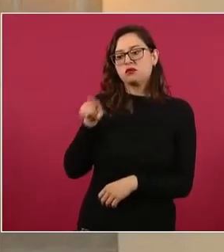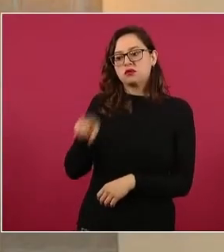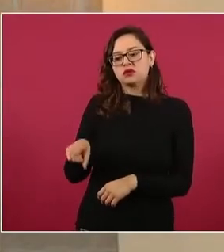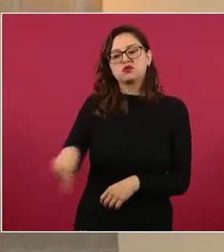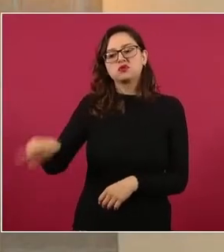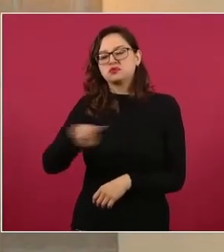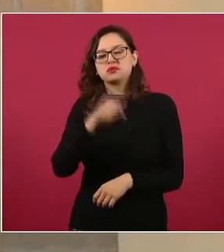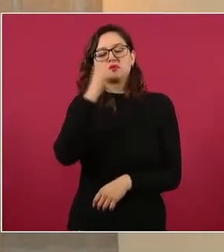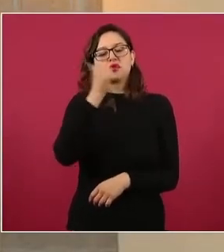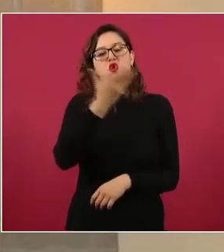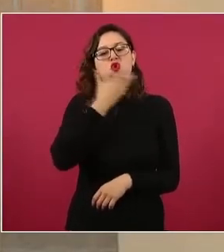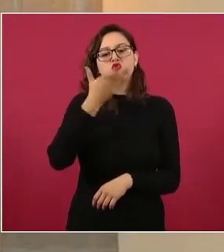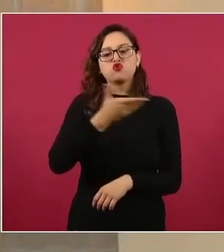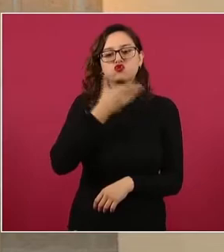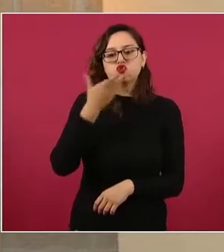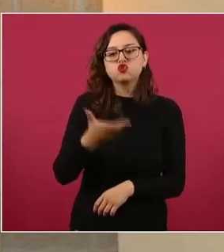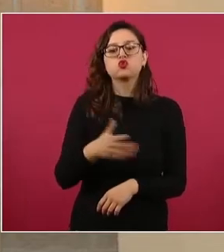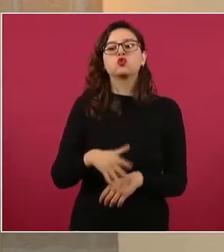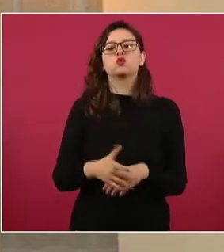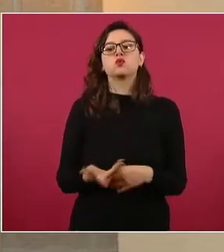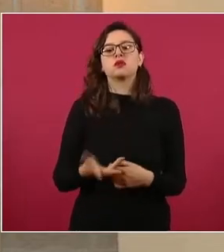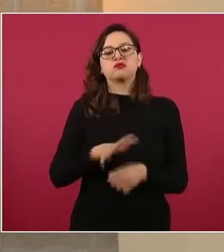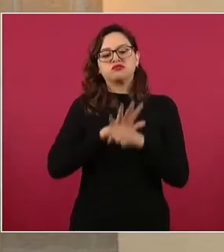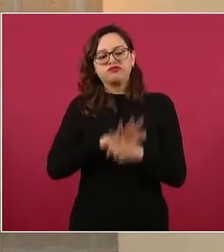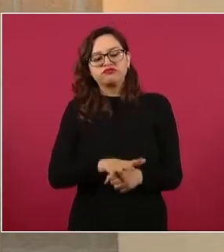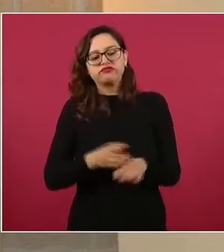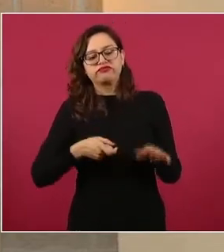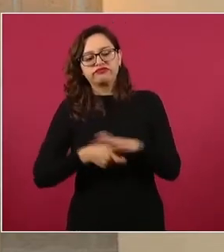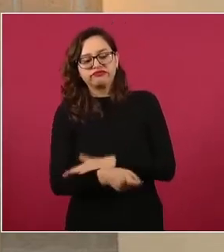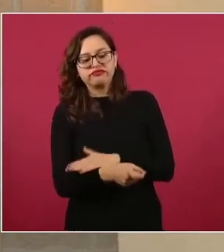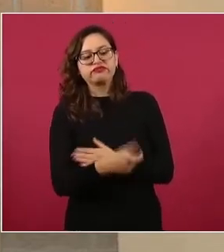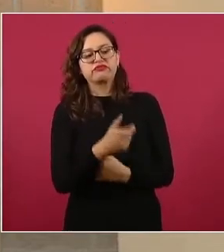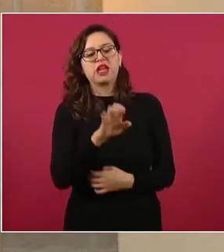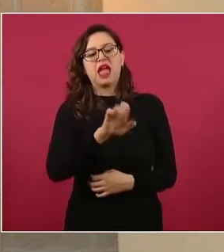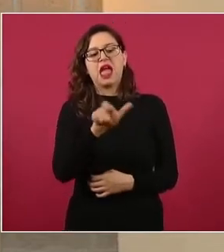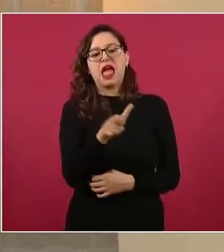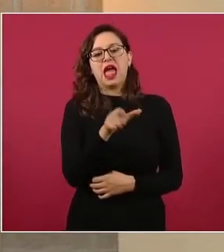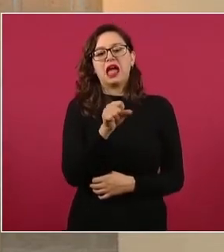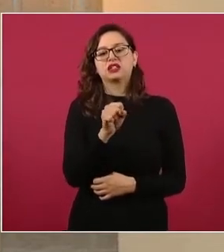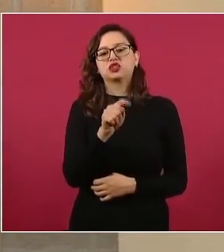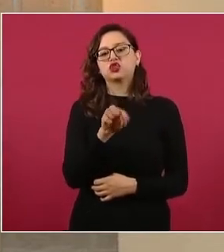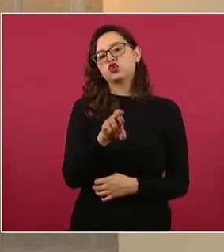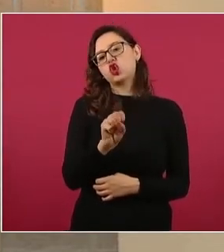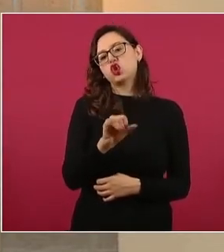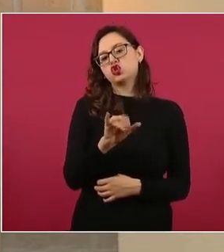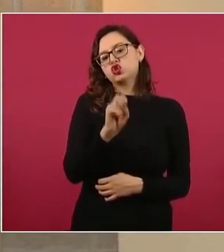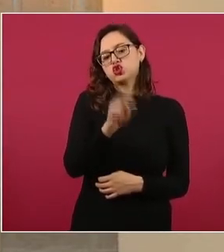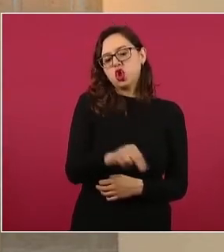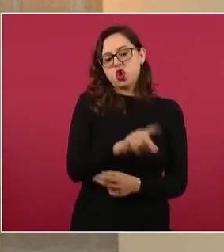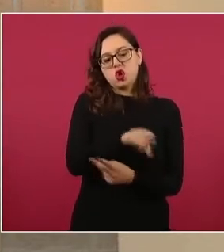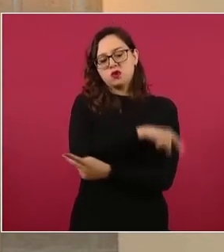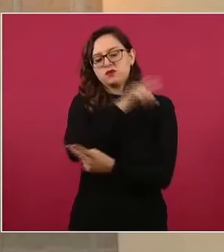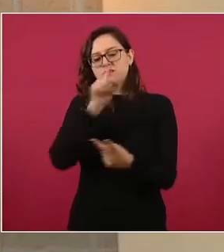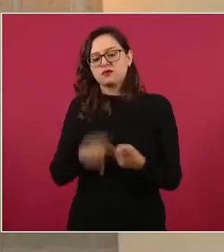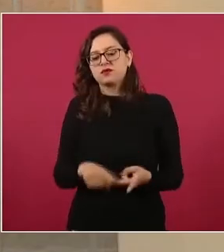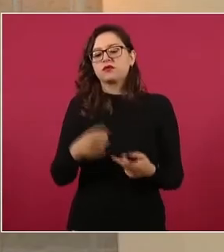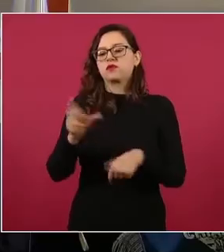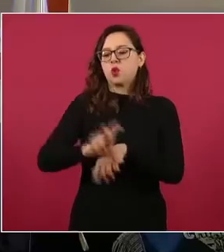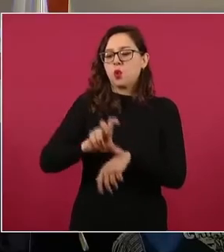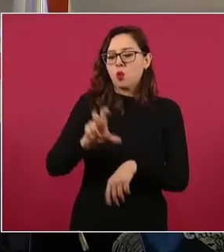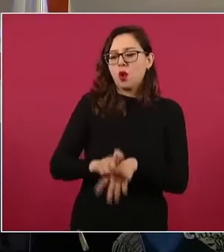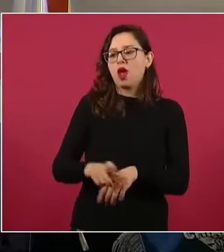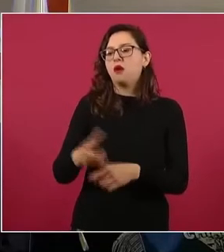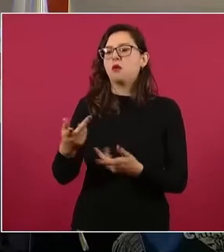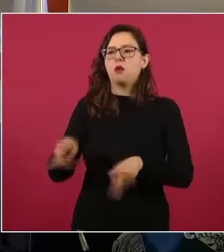gente, venta de huevo, venta de pollo, todas las actividades económicas y extorsionar a los ayuntamientos. Pues bien,